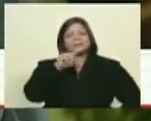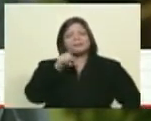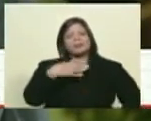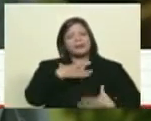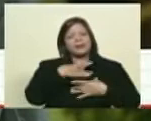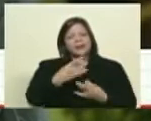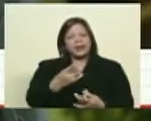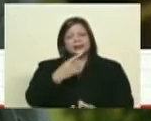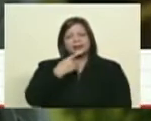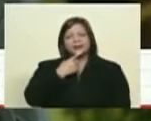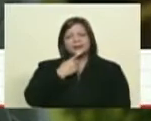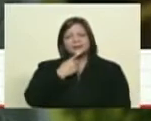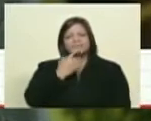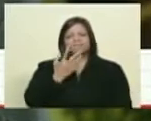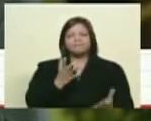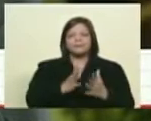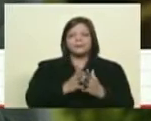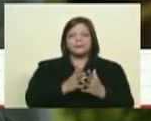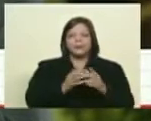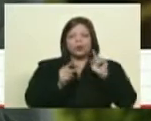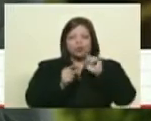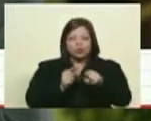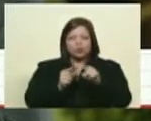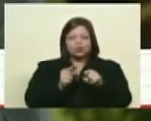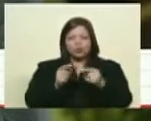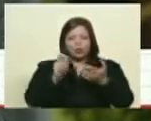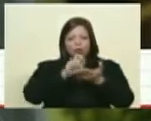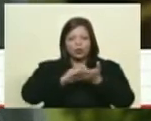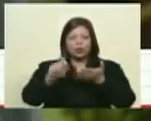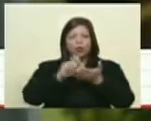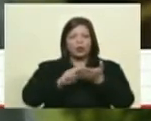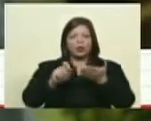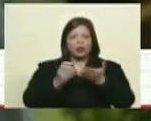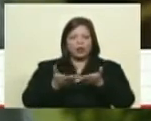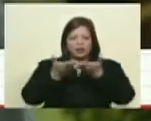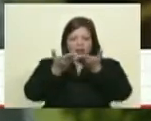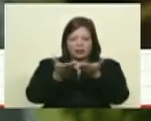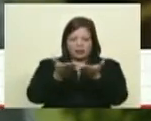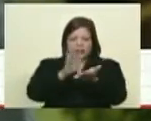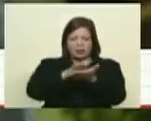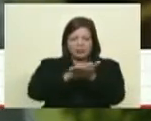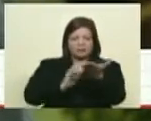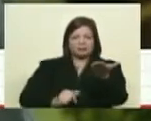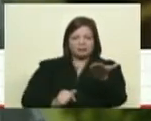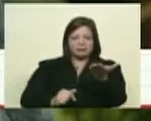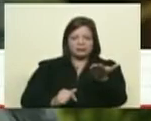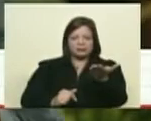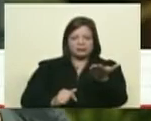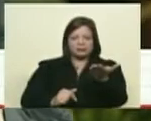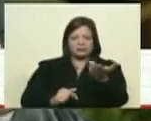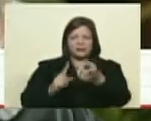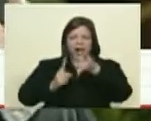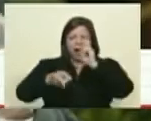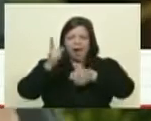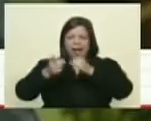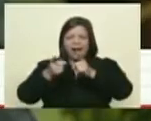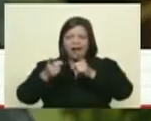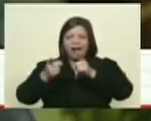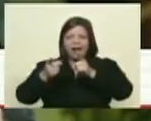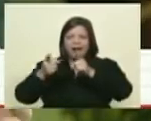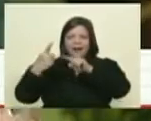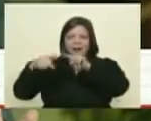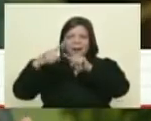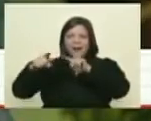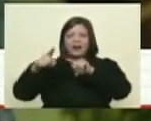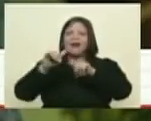interesante porque tú estás digamos poniendo en entredicho buena parte de las matrices de